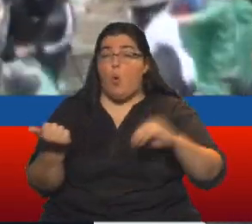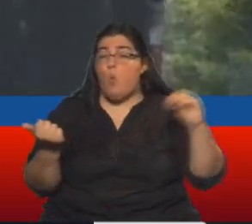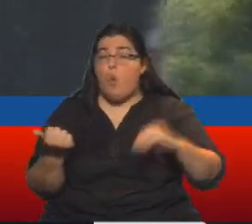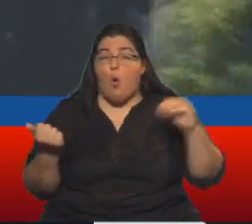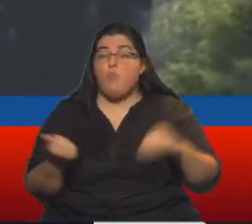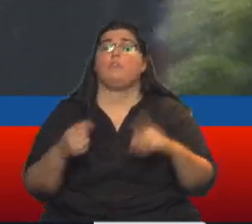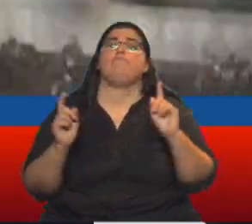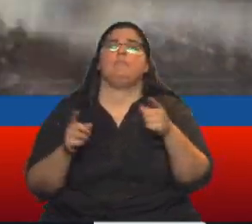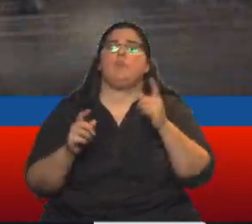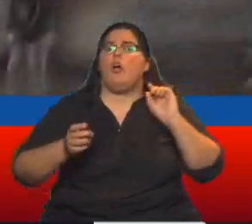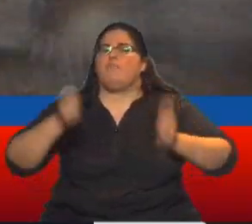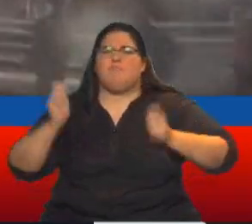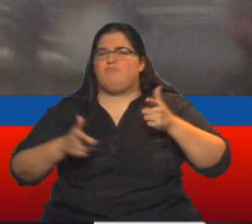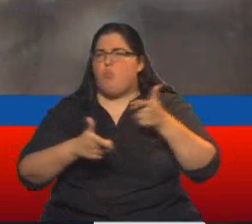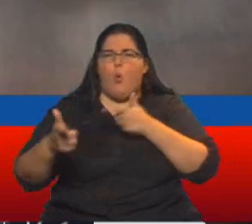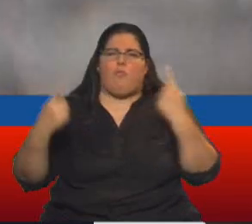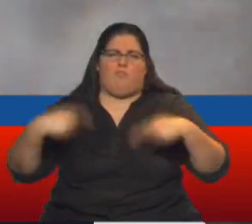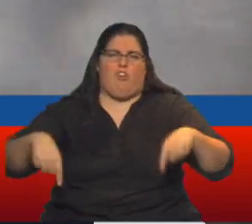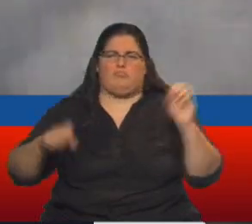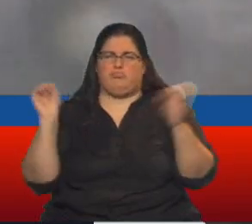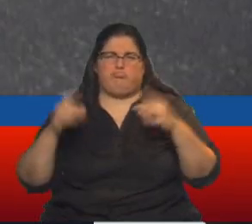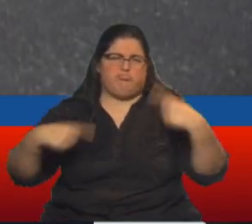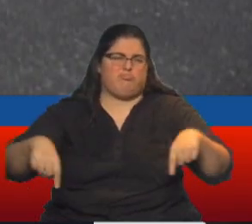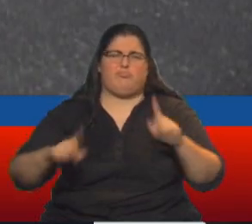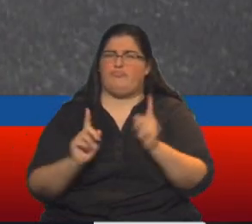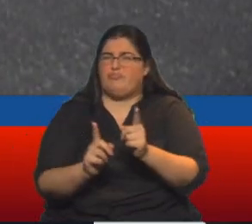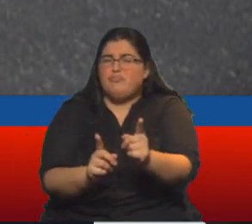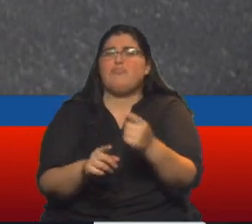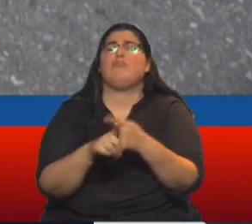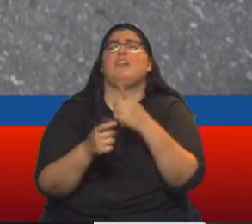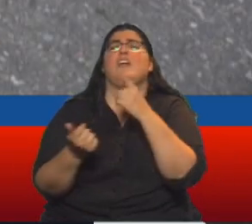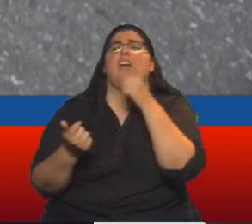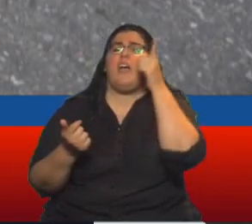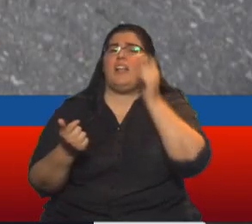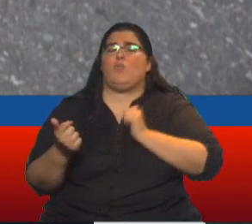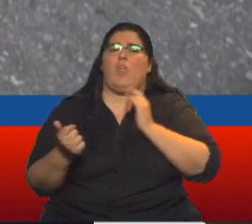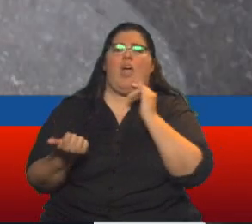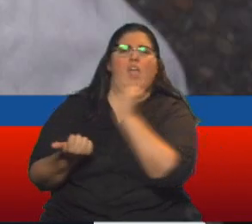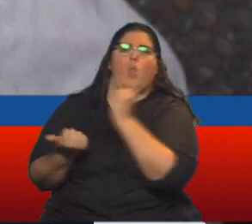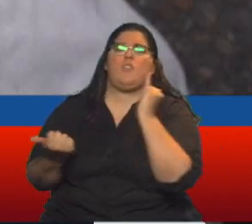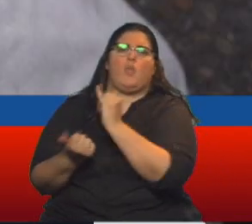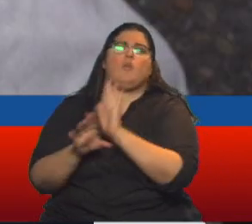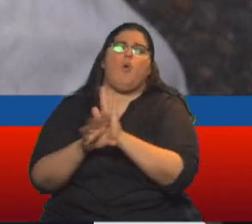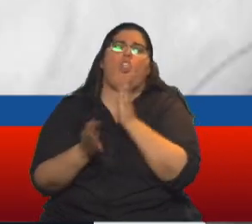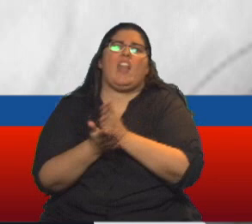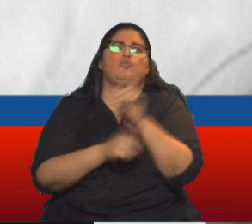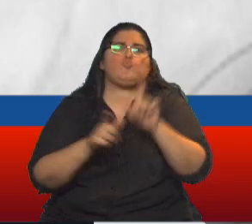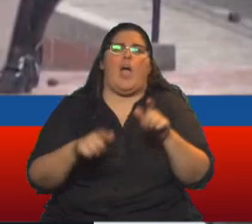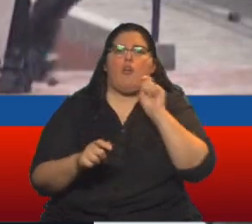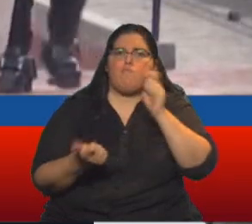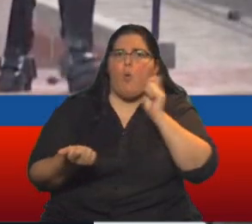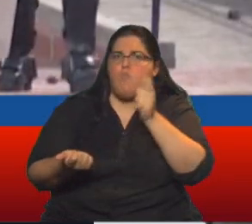represión no cesa como así tampoco las denuncias contra las fuerzas de seguridad por presuntas violaciones a los derechos humanos.